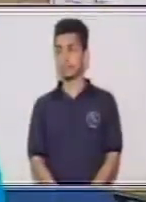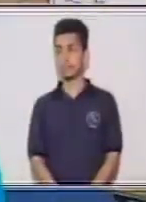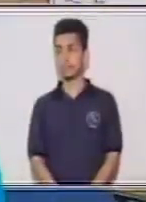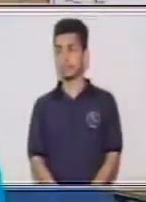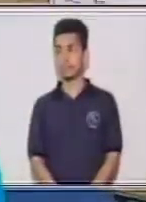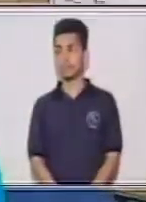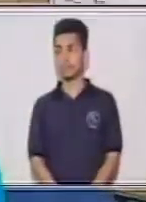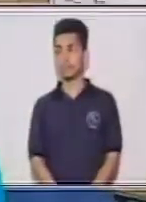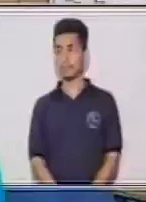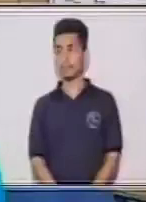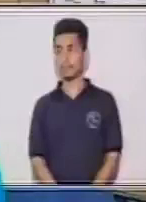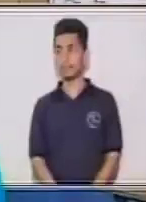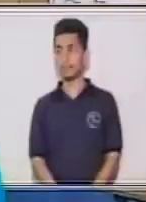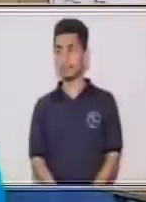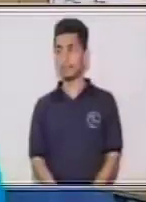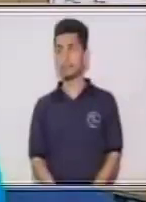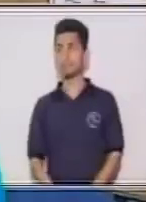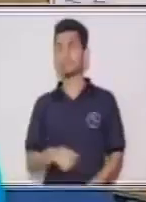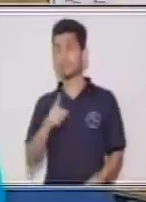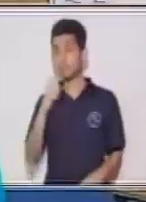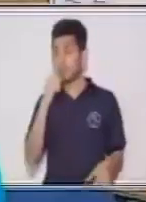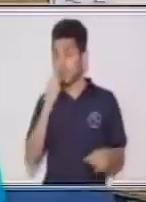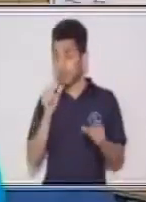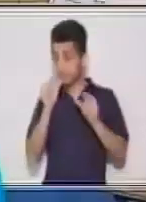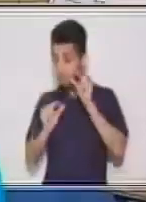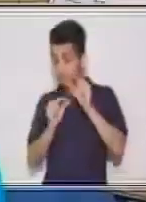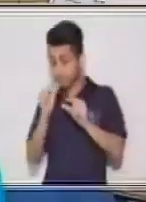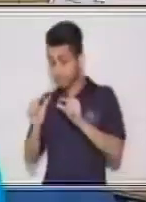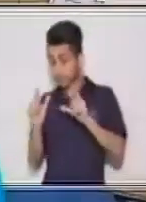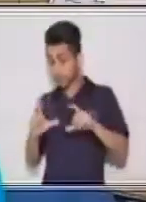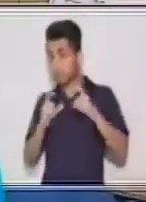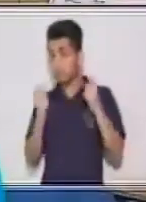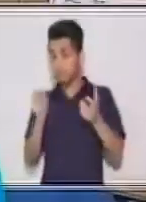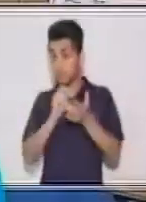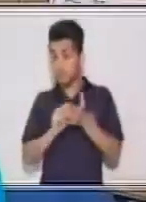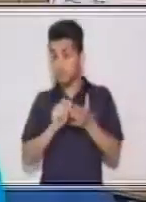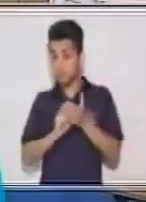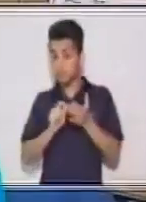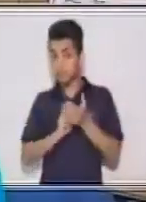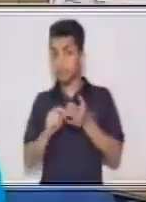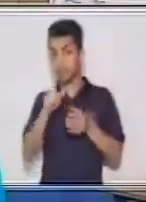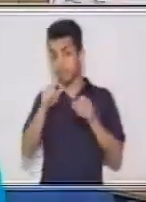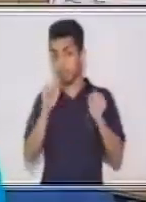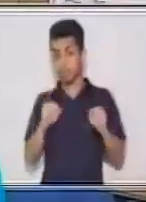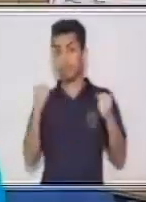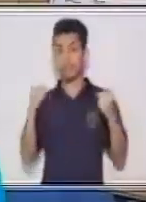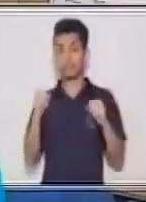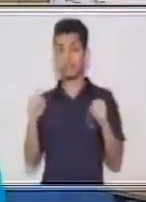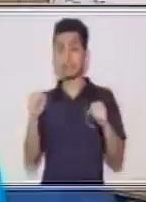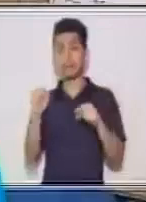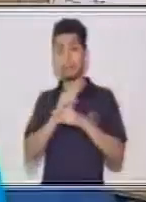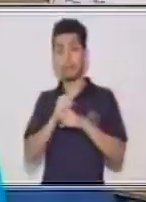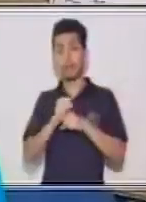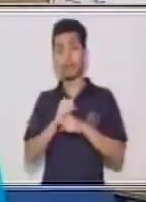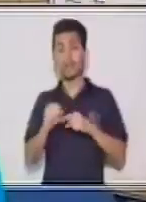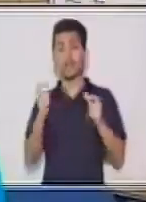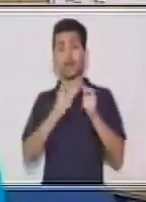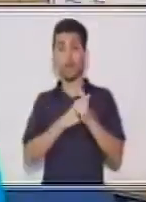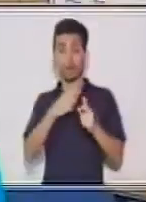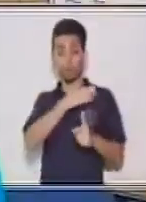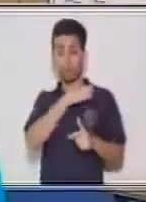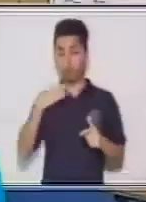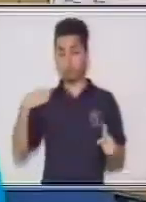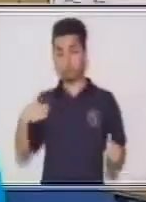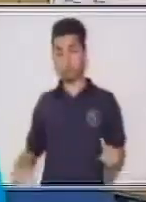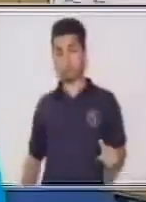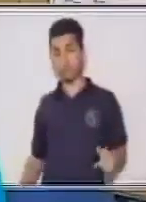Luego de esto, que vas viendo cómo es que se escriben, tienes que hacer el ejercicio con los pronombres personales. Por